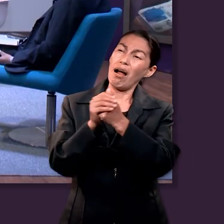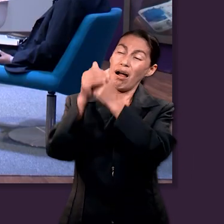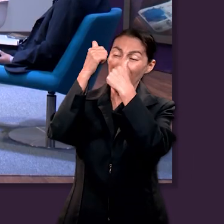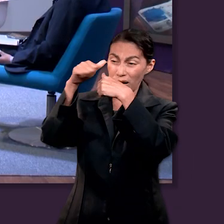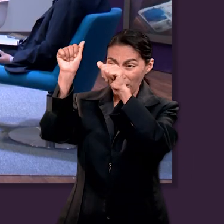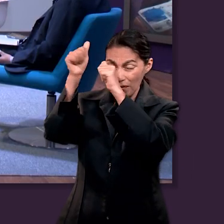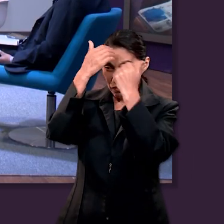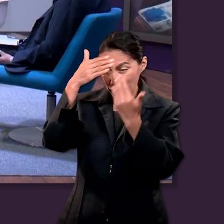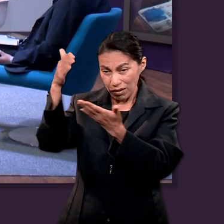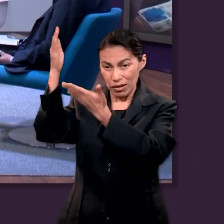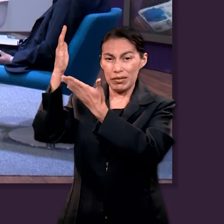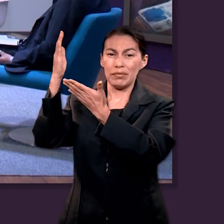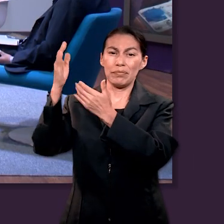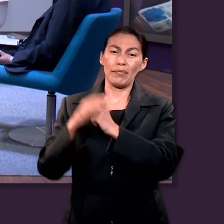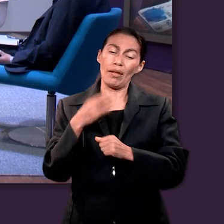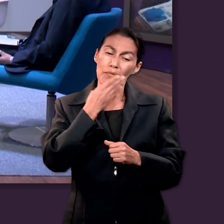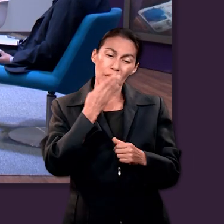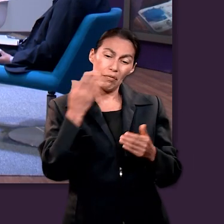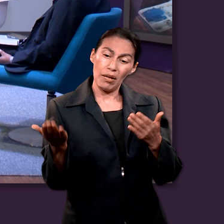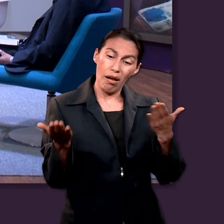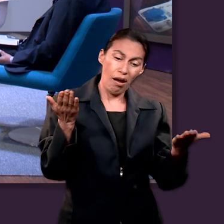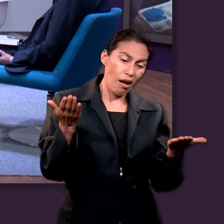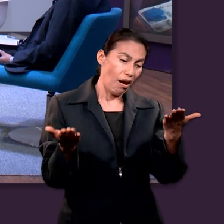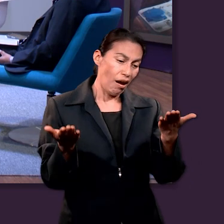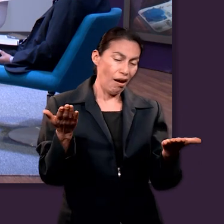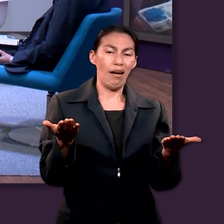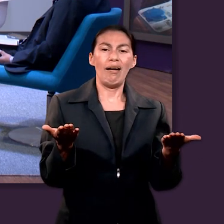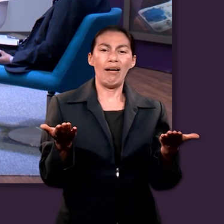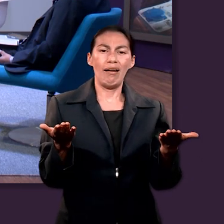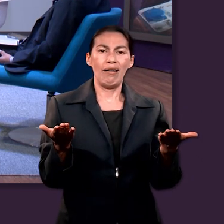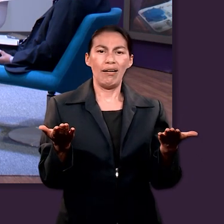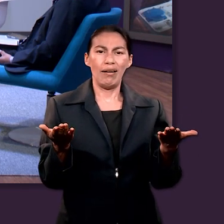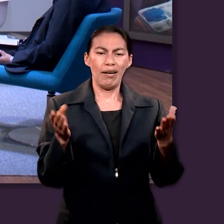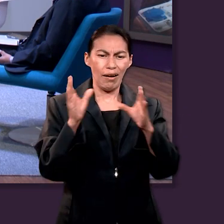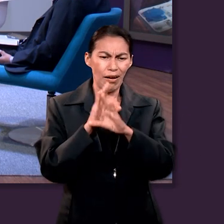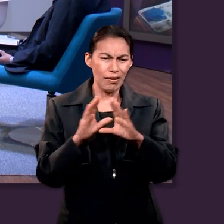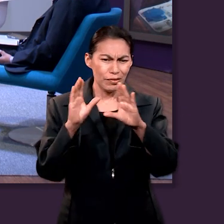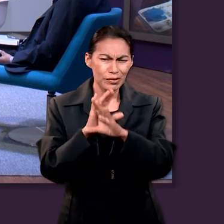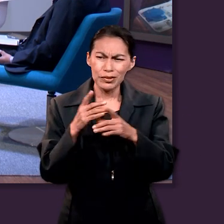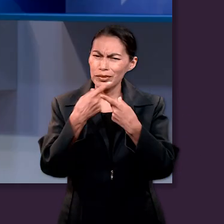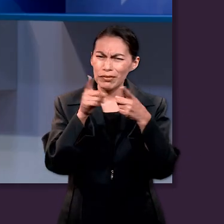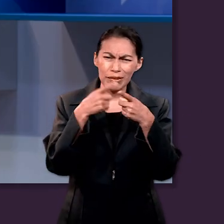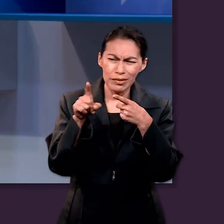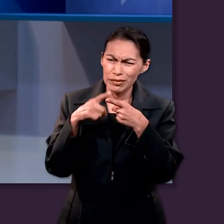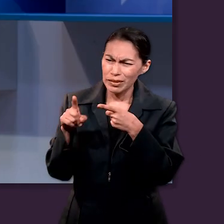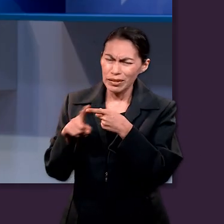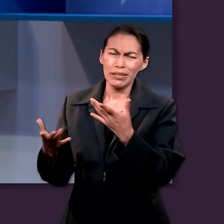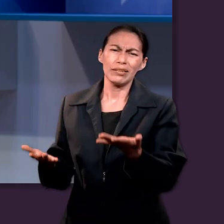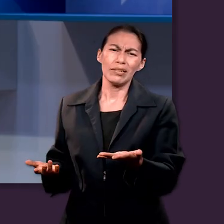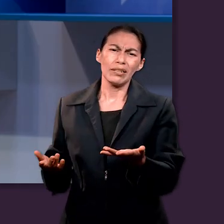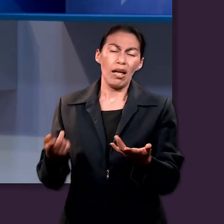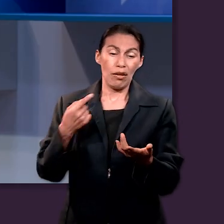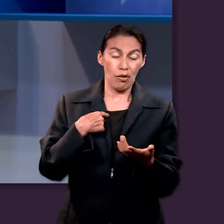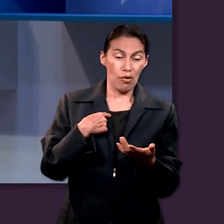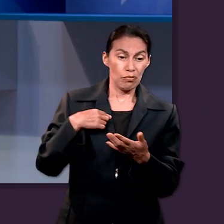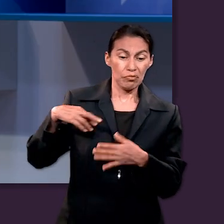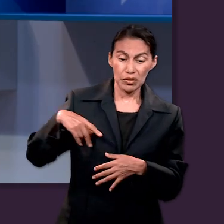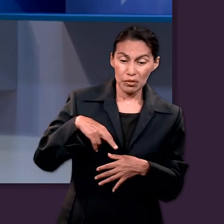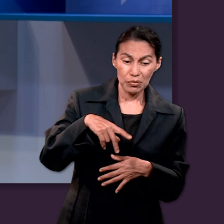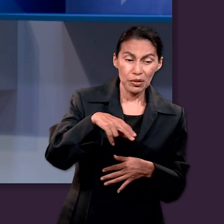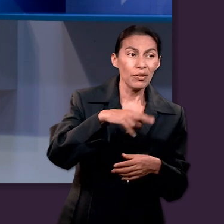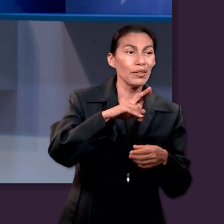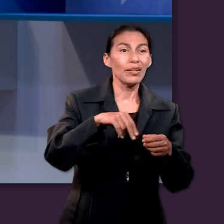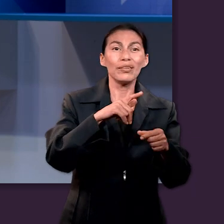ahora lo voy a cantar, ahora lo voy a escribir, ¿no? Ahora voy a buscar con qué versículos de la Biblia tiene relación. Voy a